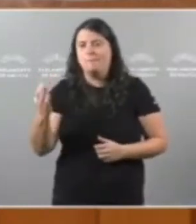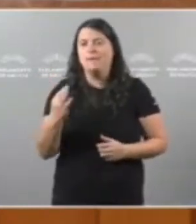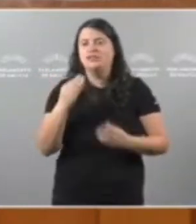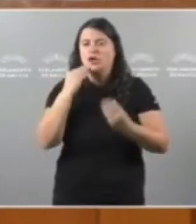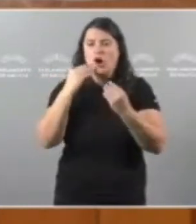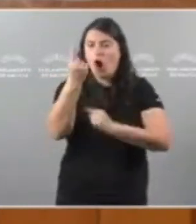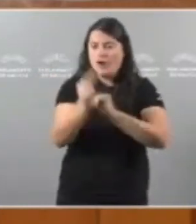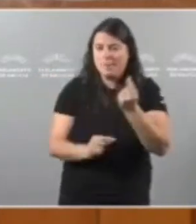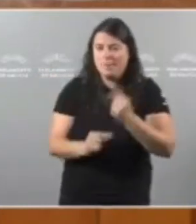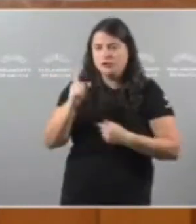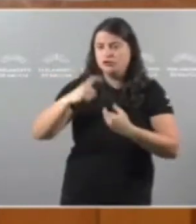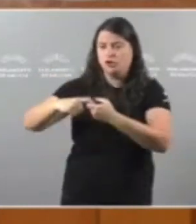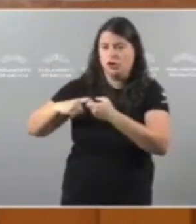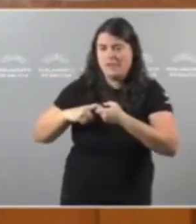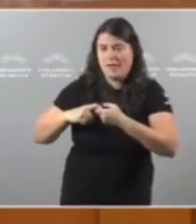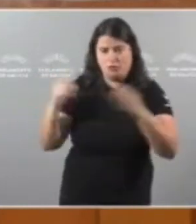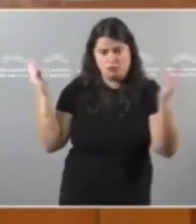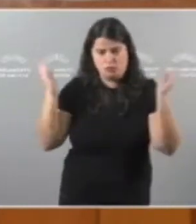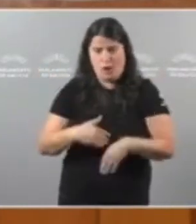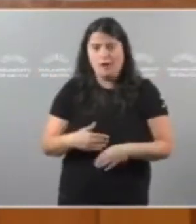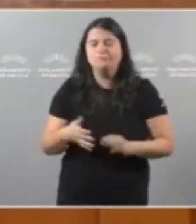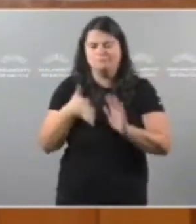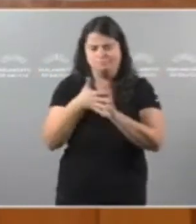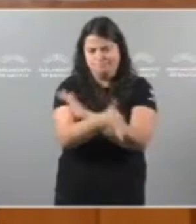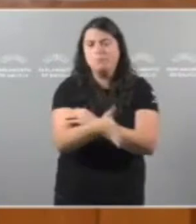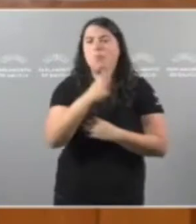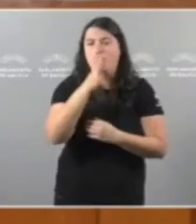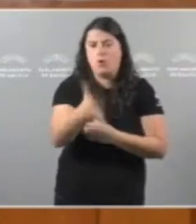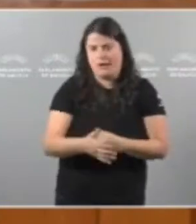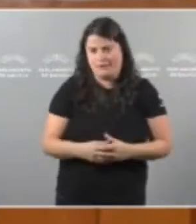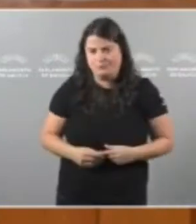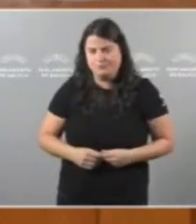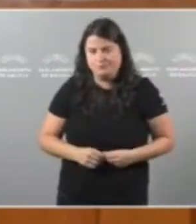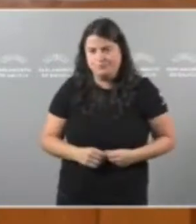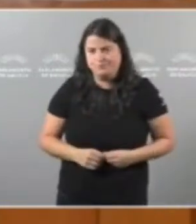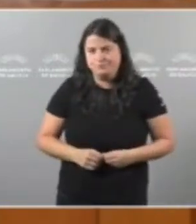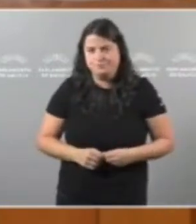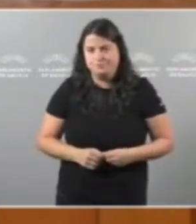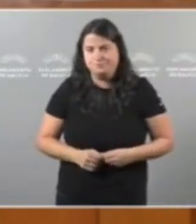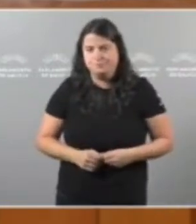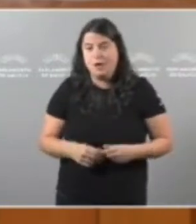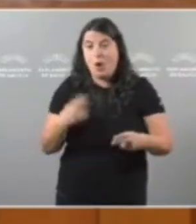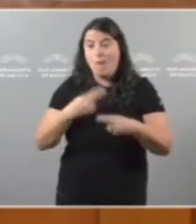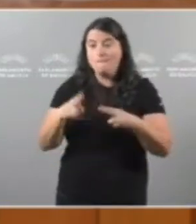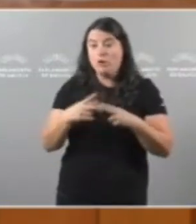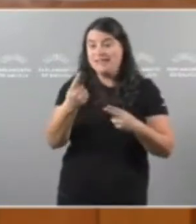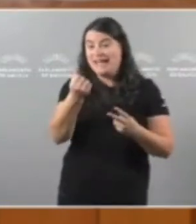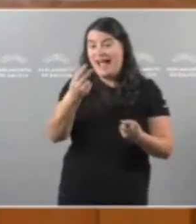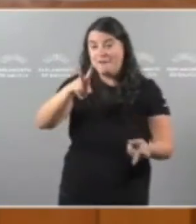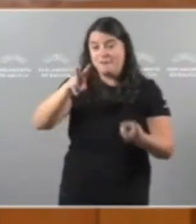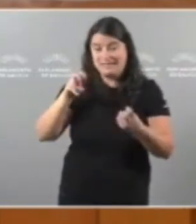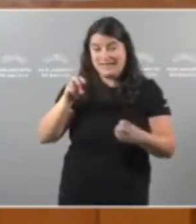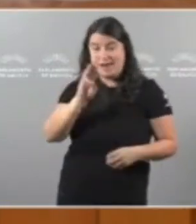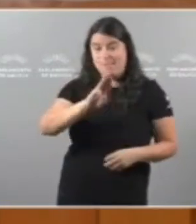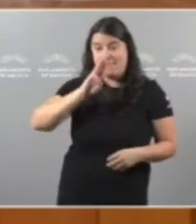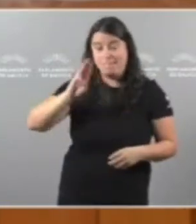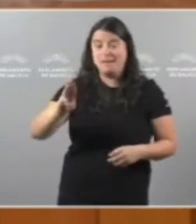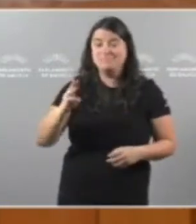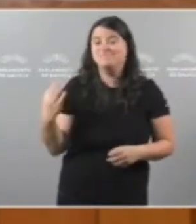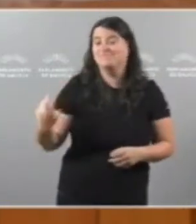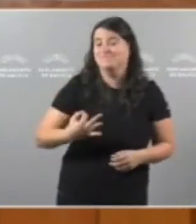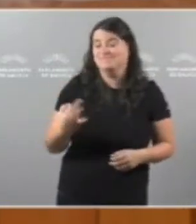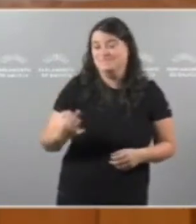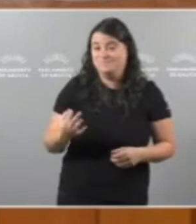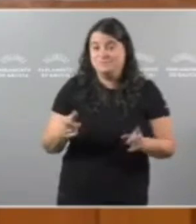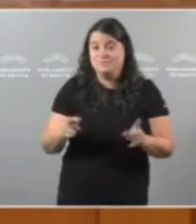E voies a decir por qué Porque a política fiscal do Partido Popular Consiste en